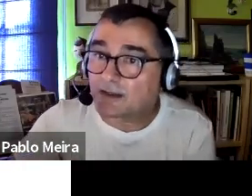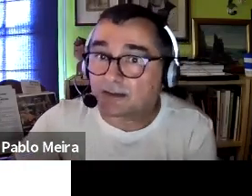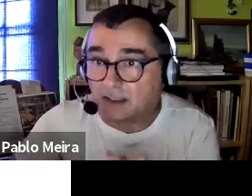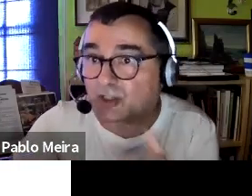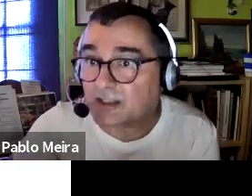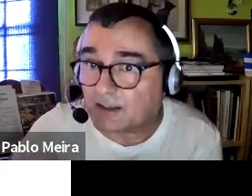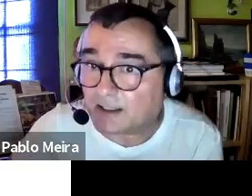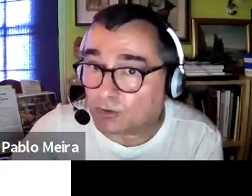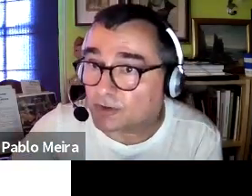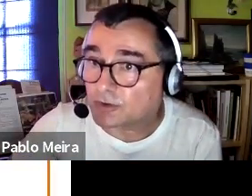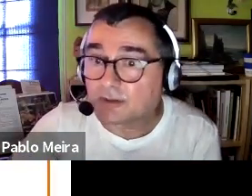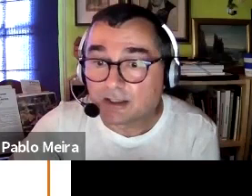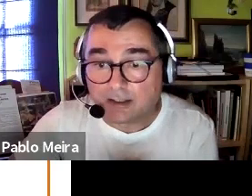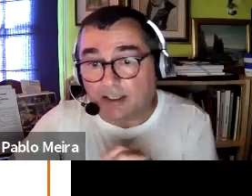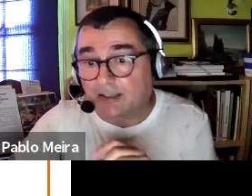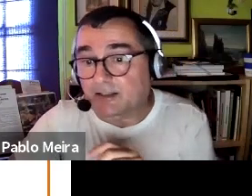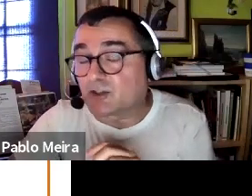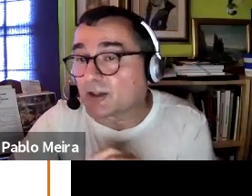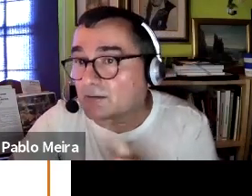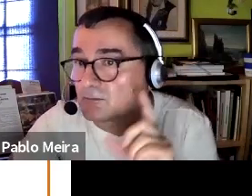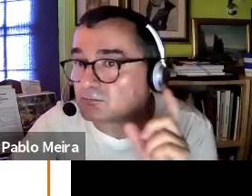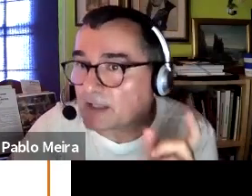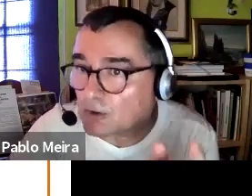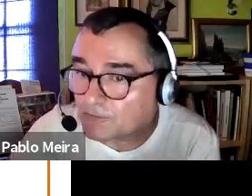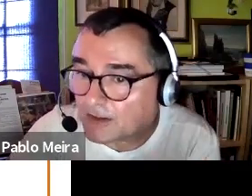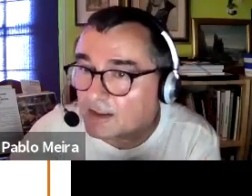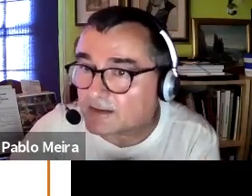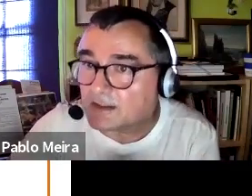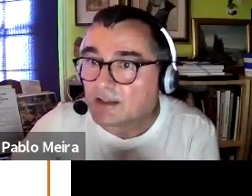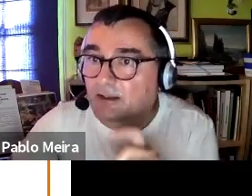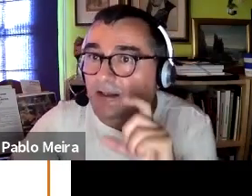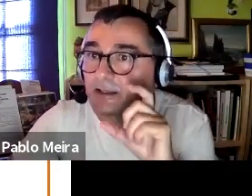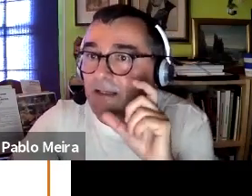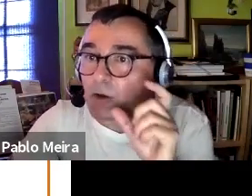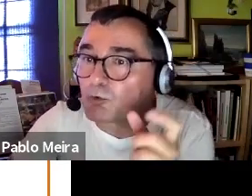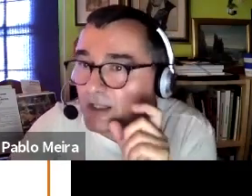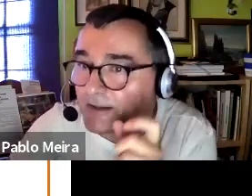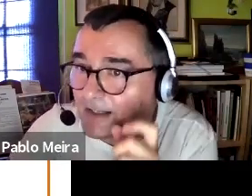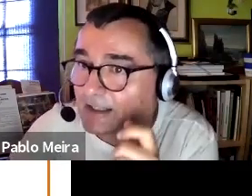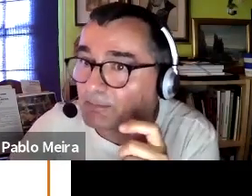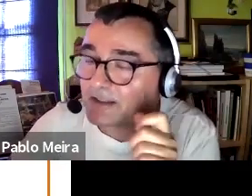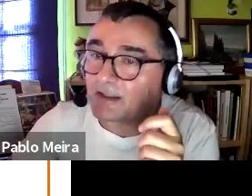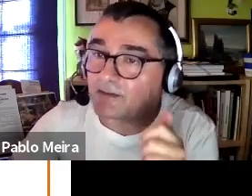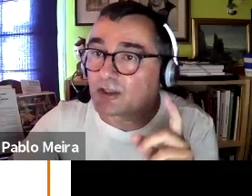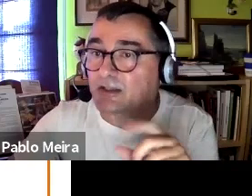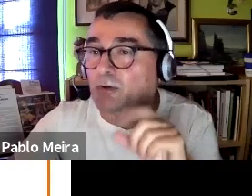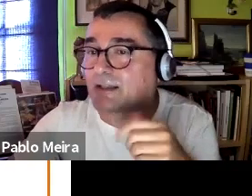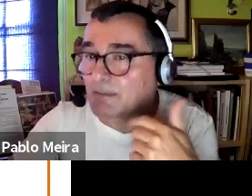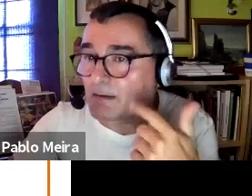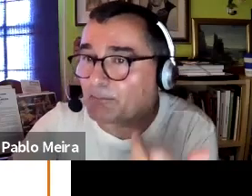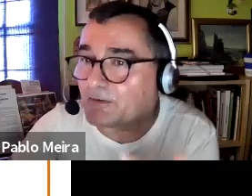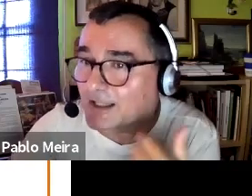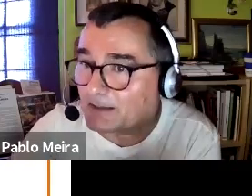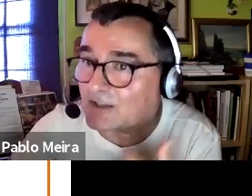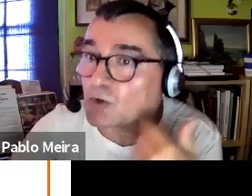en ciencias y tenemos que trabajar con ello. André Jordan un pedagogo francés que trabajó mucho la idea de las representaciones